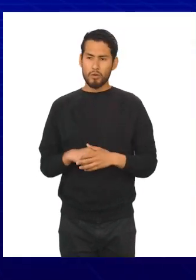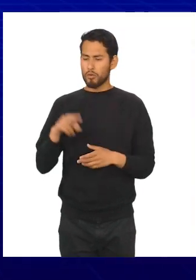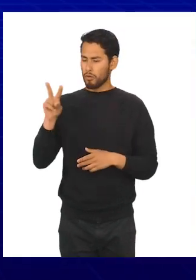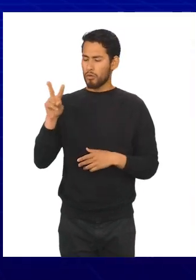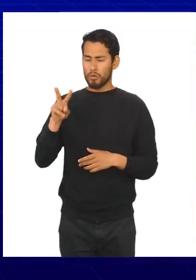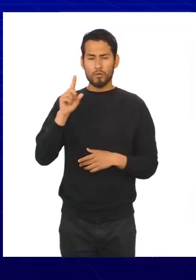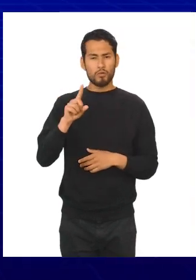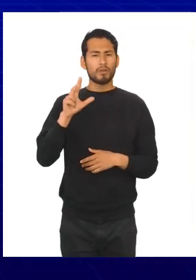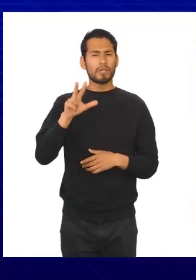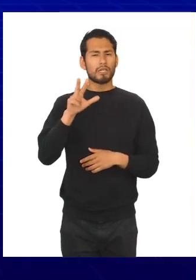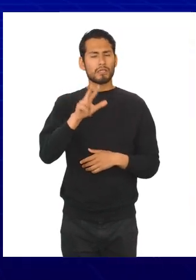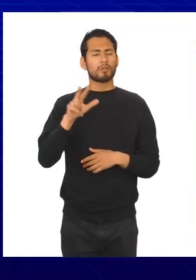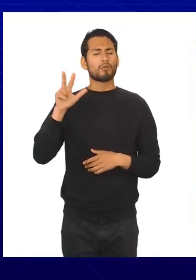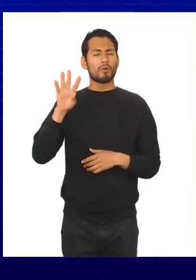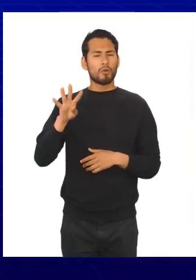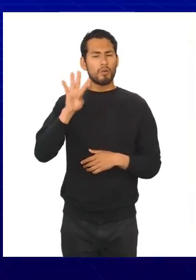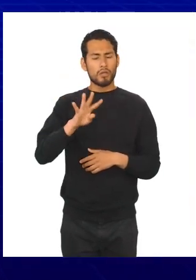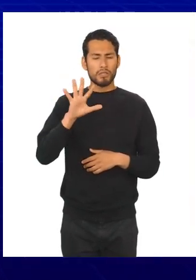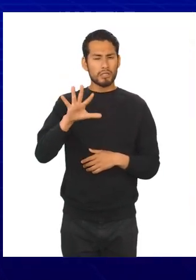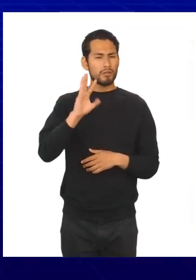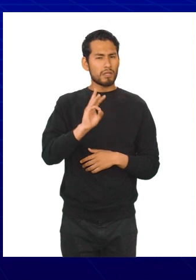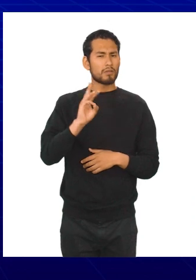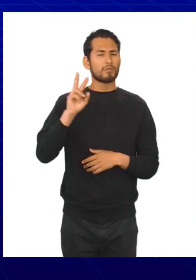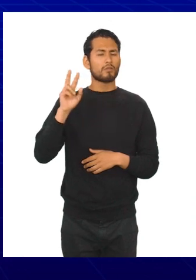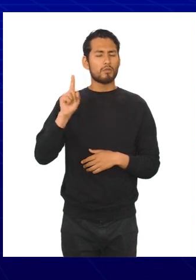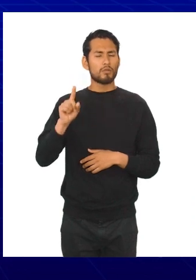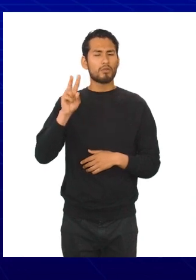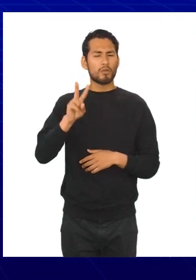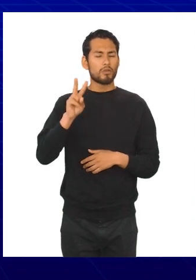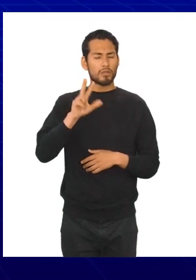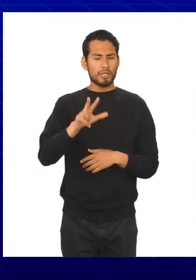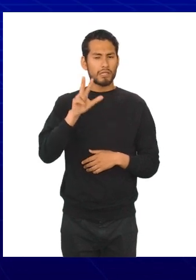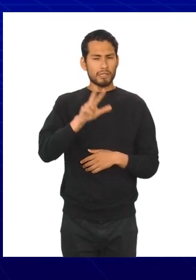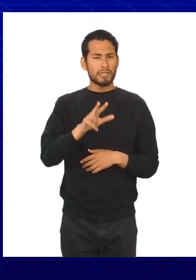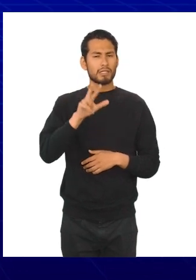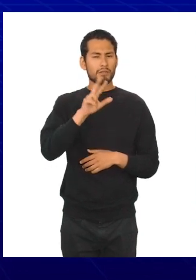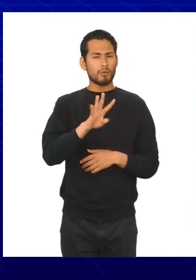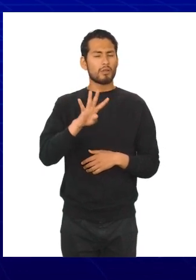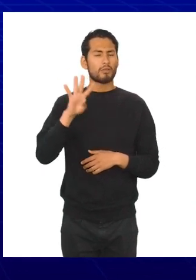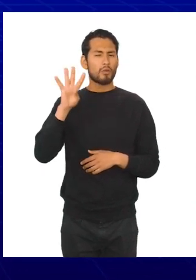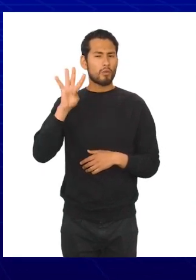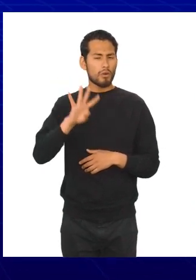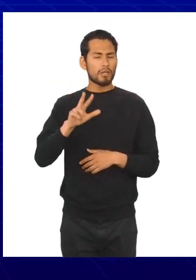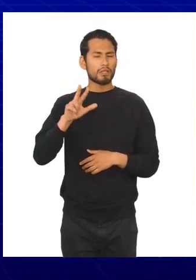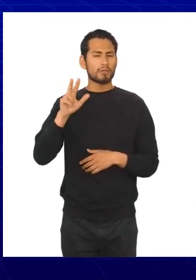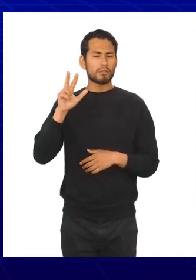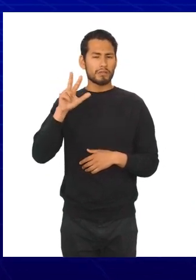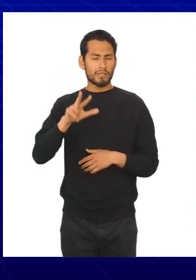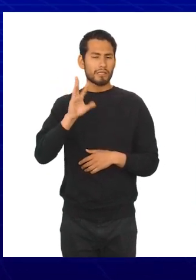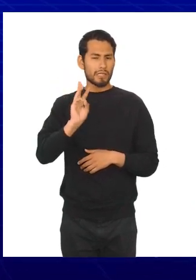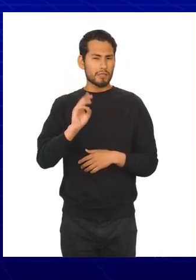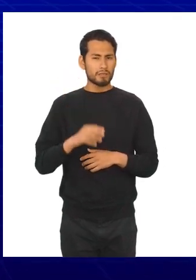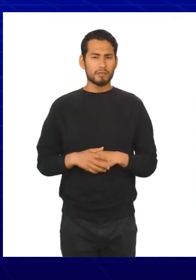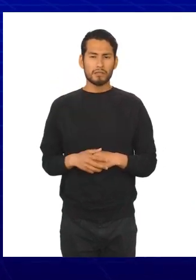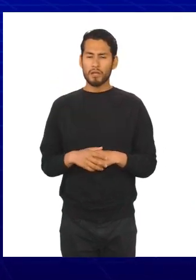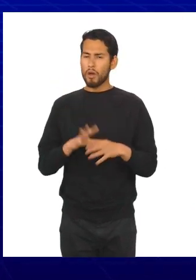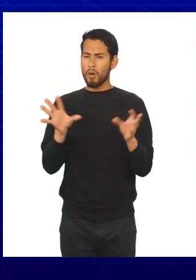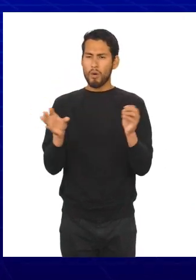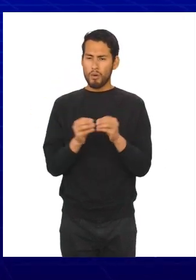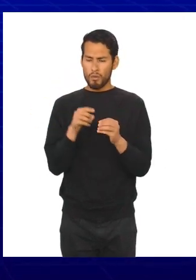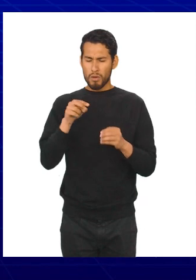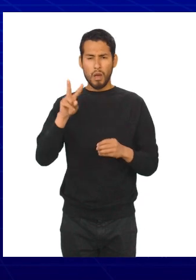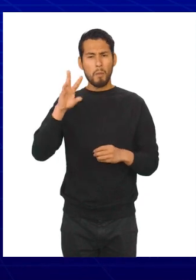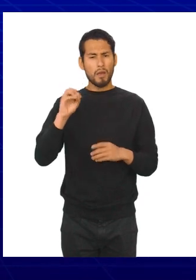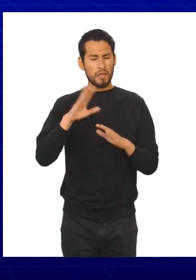1, 3, 3, 3, 4, 4, 5, 6, 1, 2, 2, 3, 3, 3, 4, 4, 3,